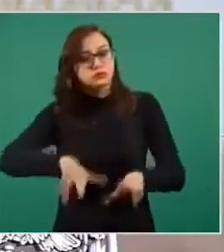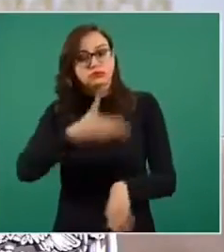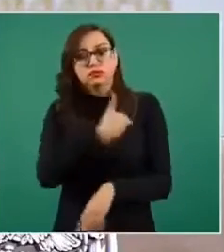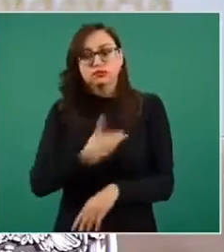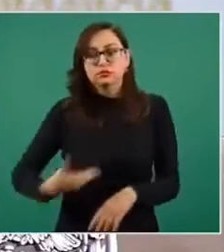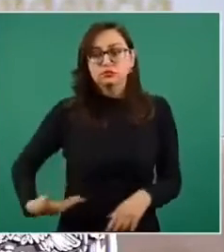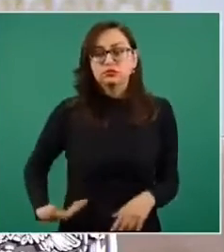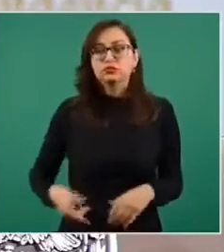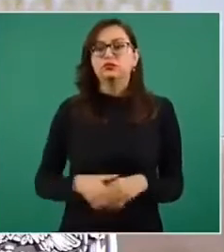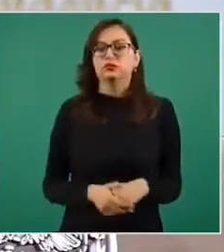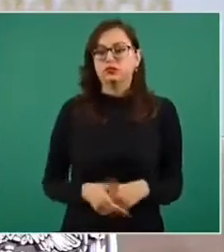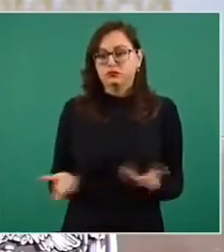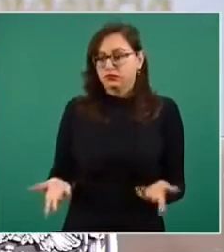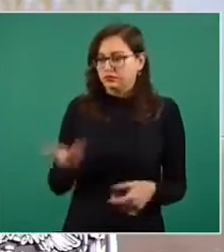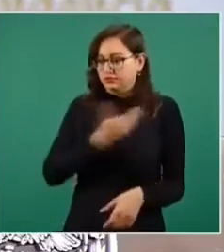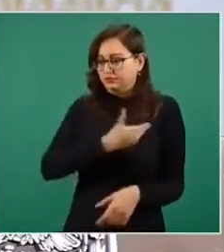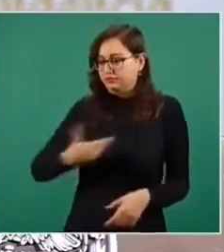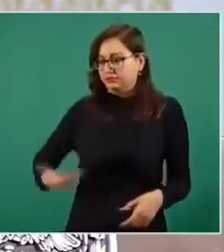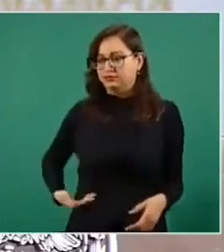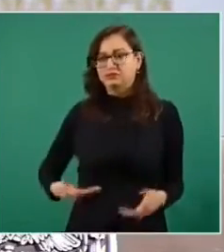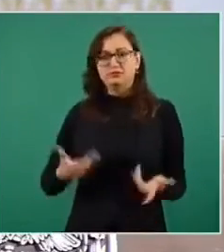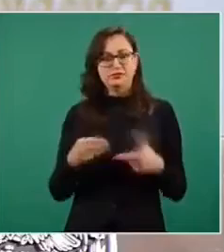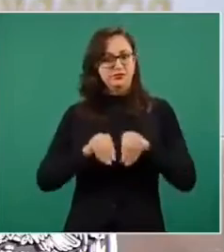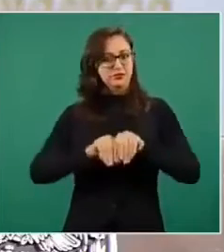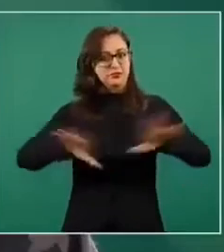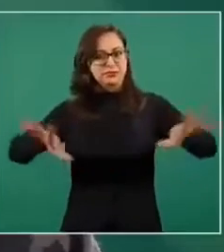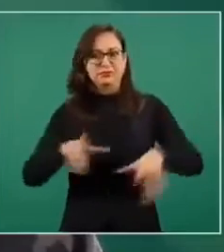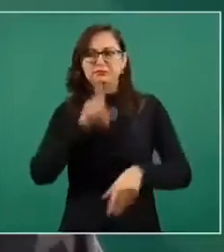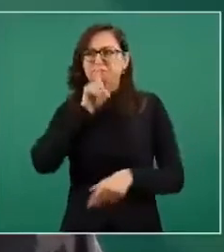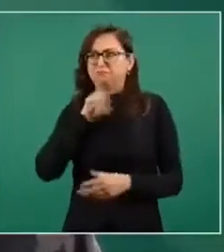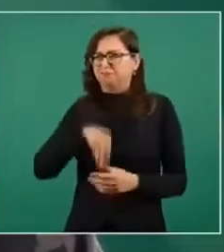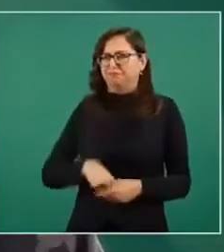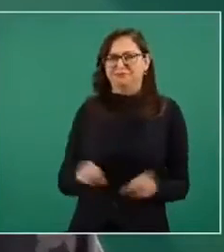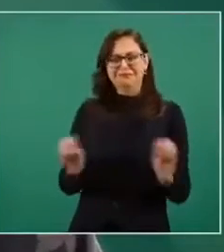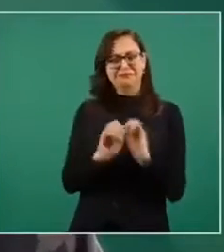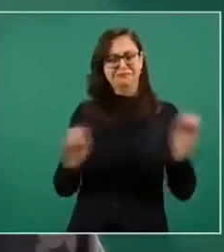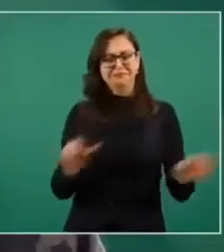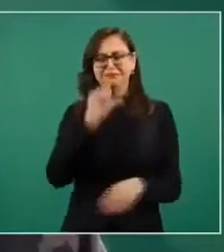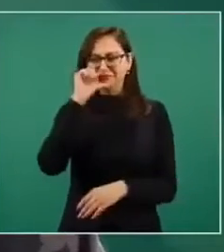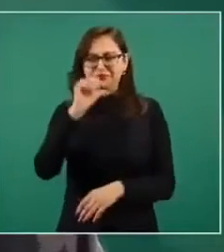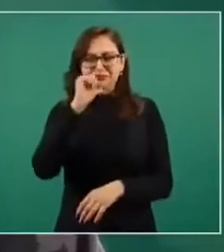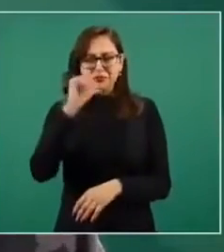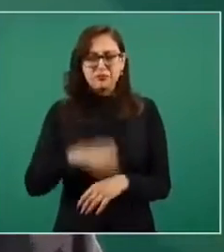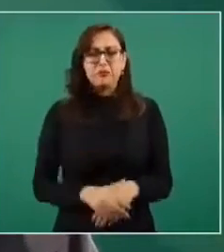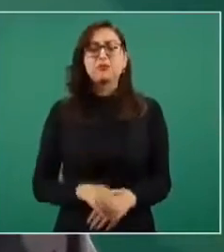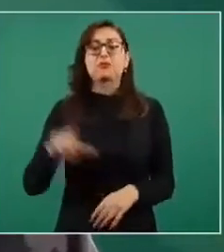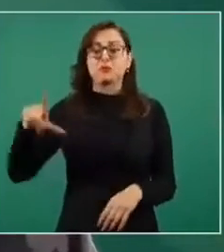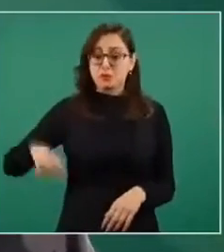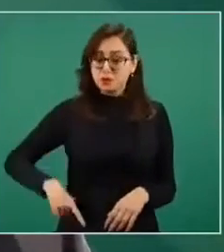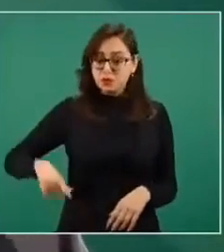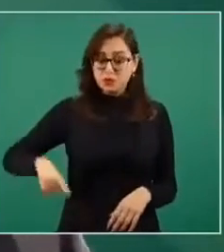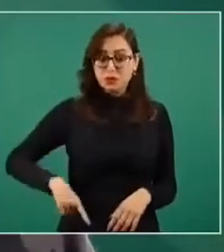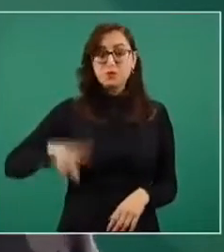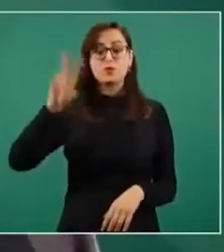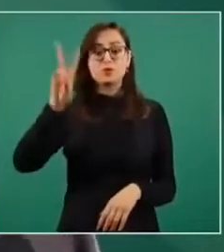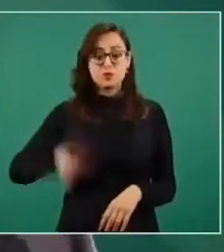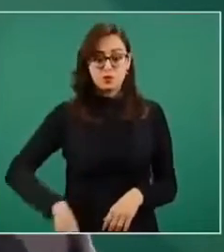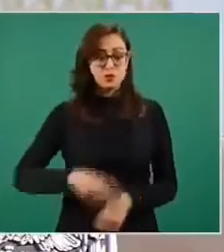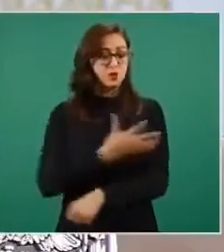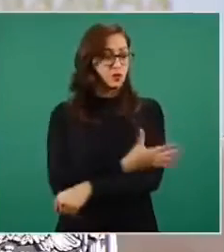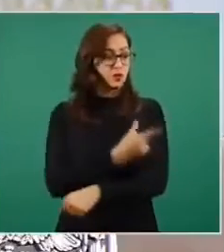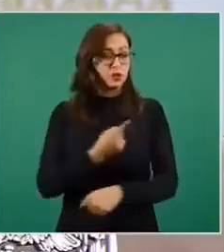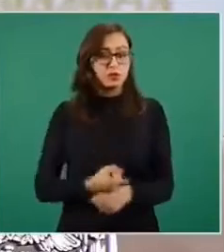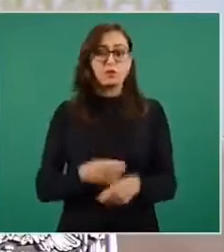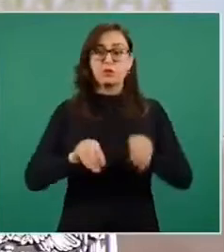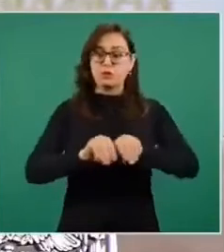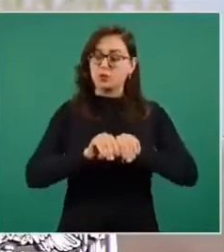muy contento y muy optimista. Y claro, cuestionada sobre el tratamiento contra el COVID que lleva el presidente López Obrador,